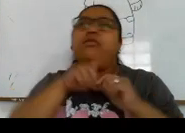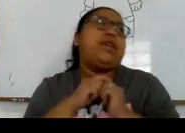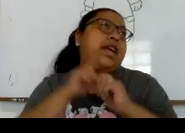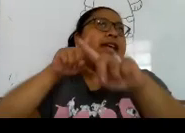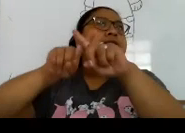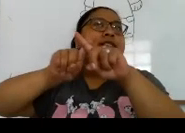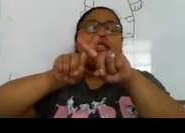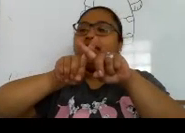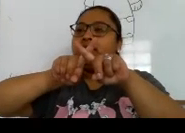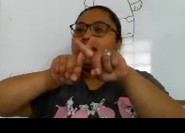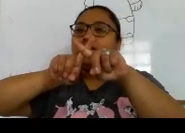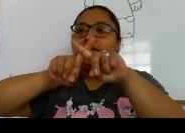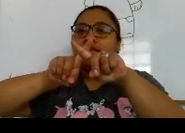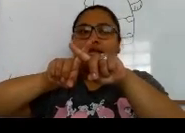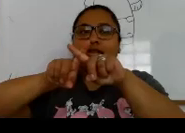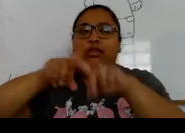Como el X